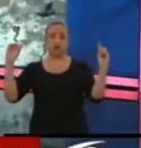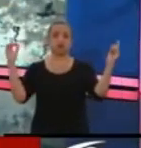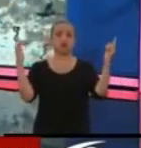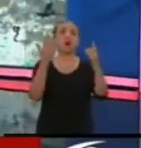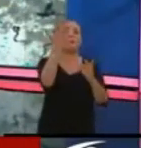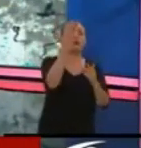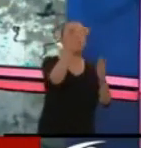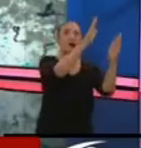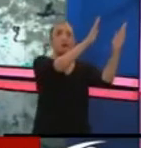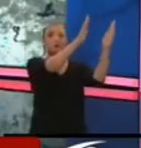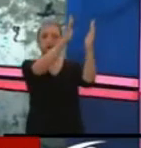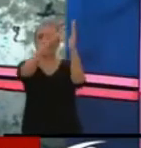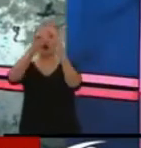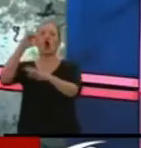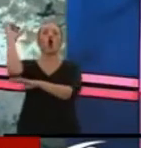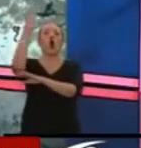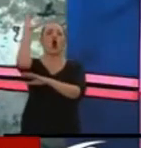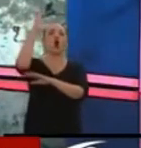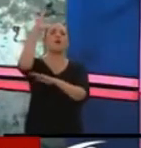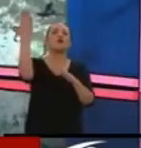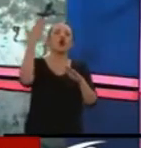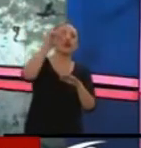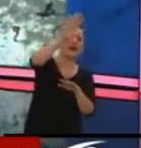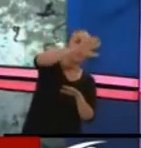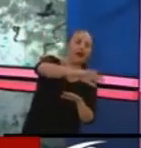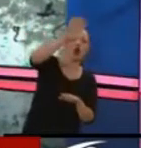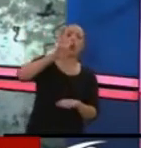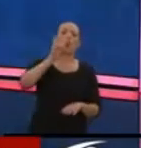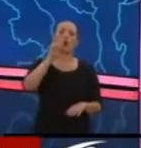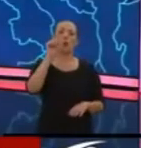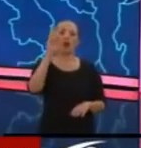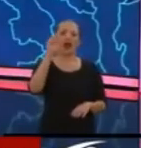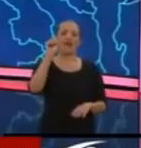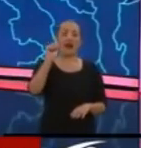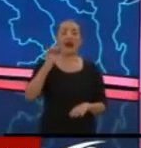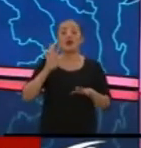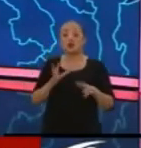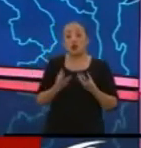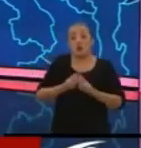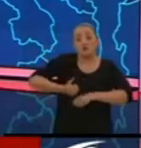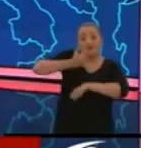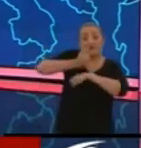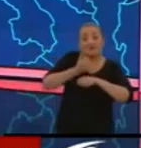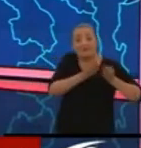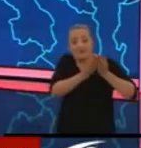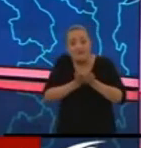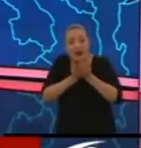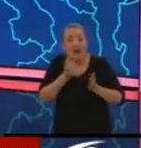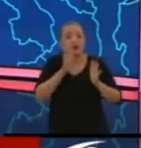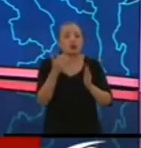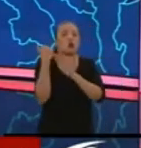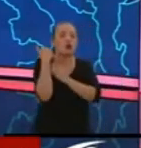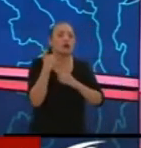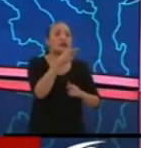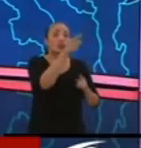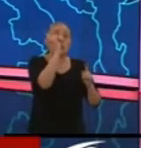a la altura exactamente de la zona del Urabá la dirección marítima advierte que este sistema de baja presión va a